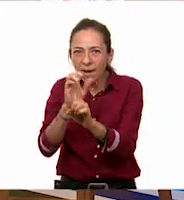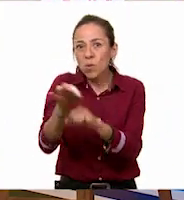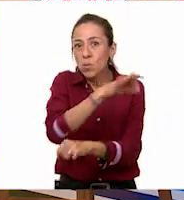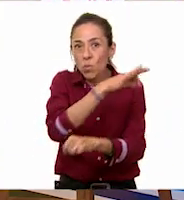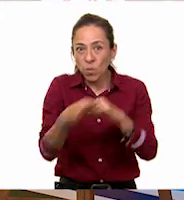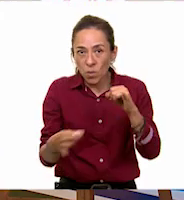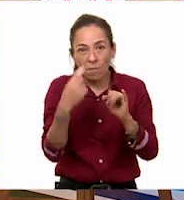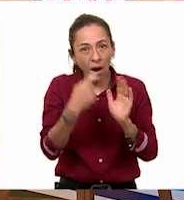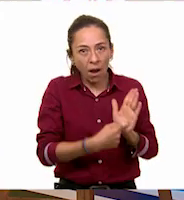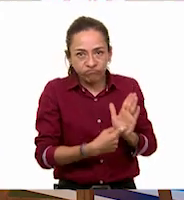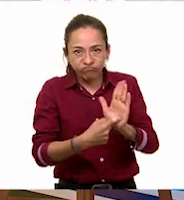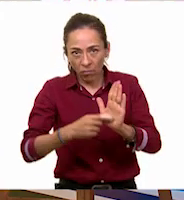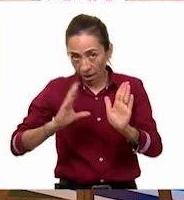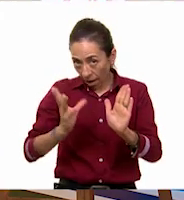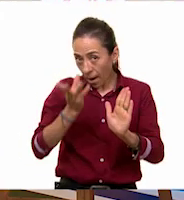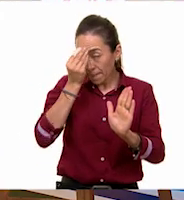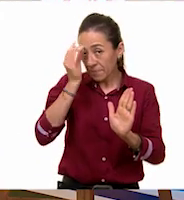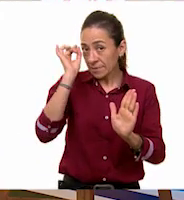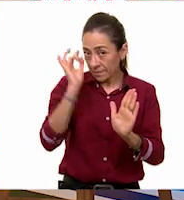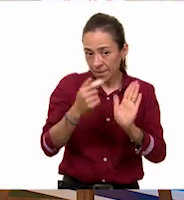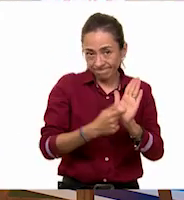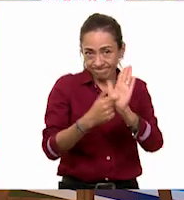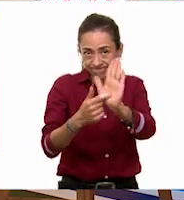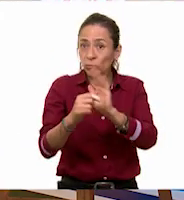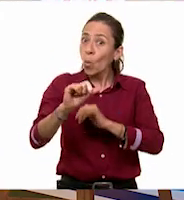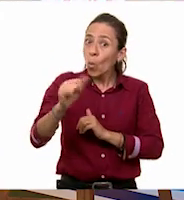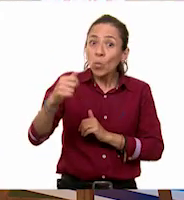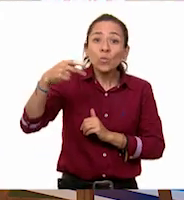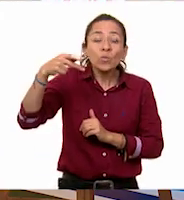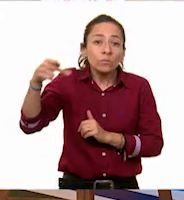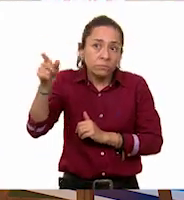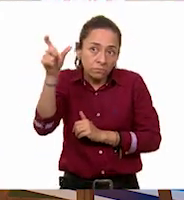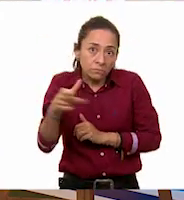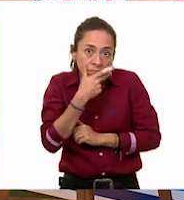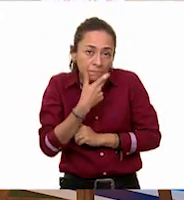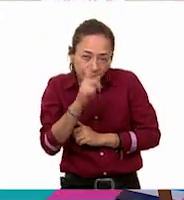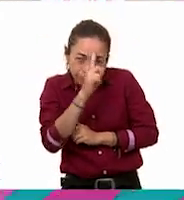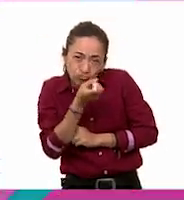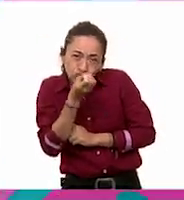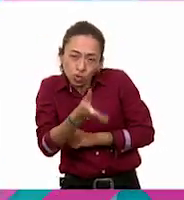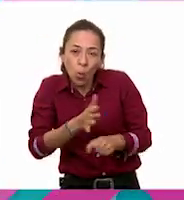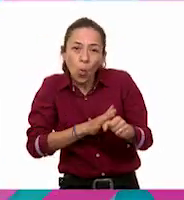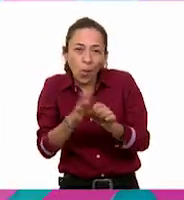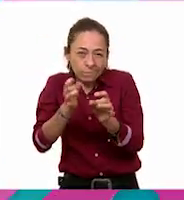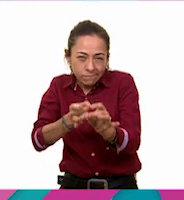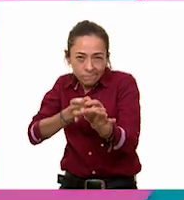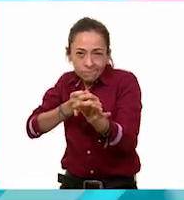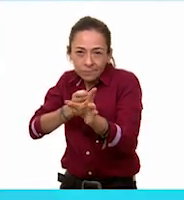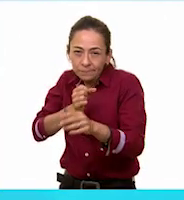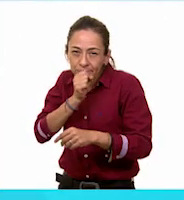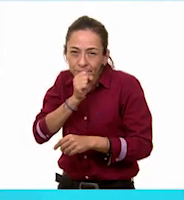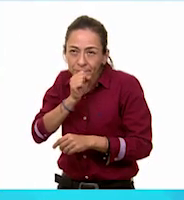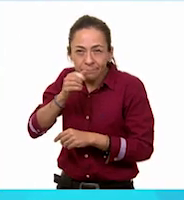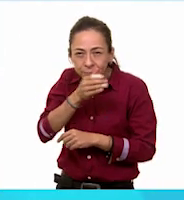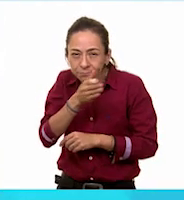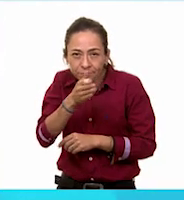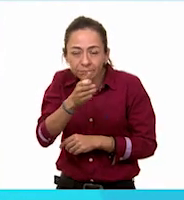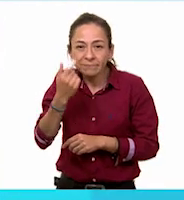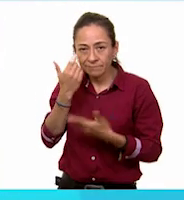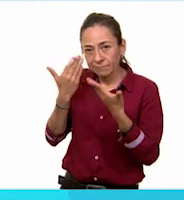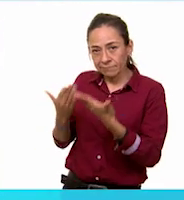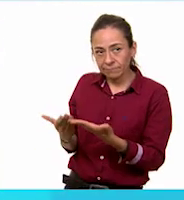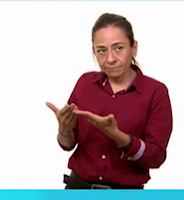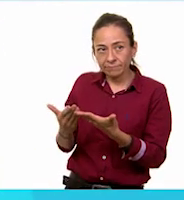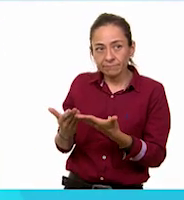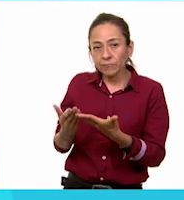Otro consejo que nos dio nuestro compañero son las flechas para llevar la circulación. En este caso, yo tengo aquí dos flechas.